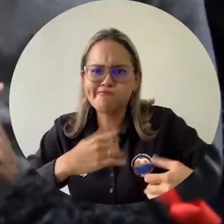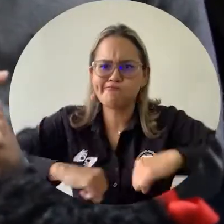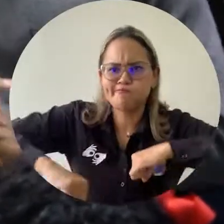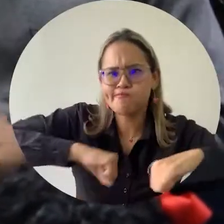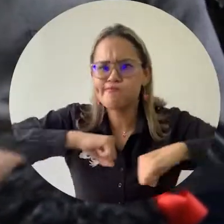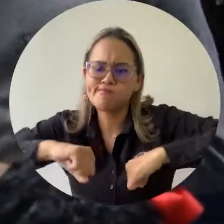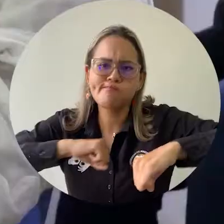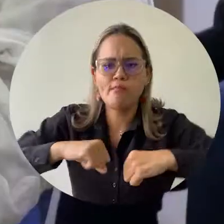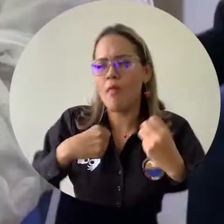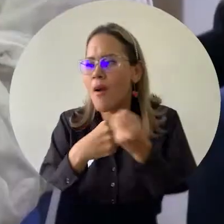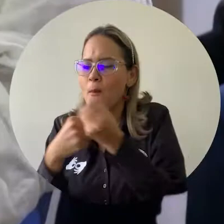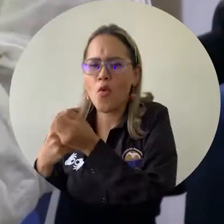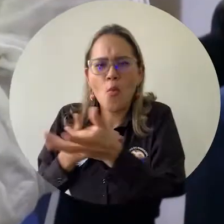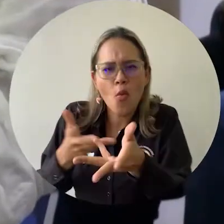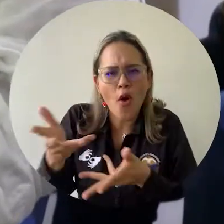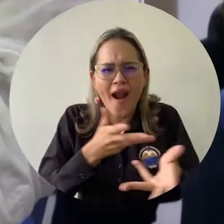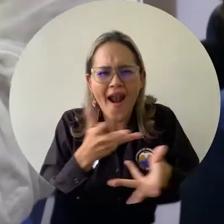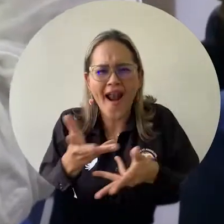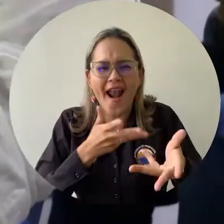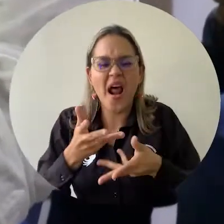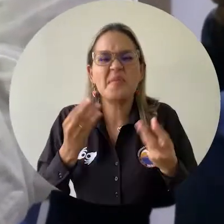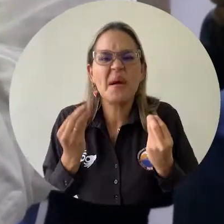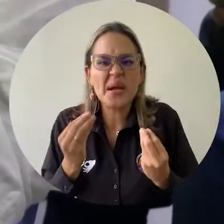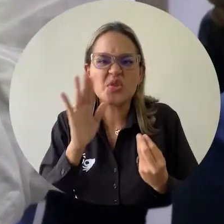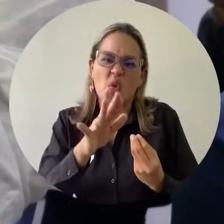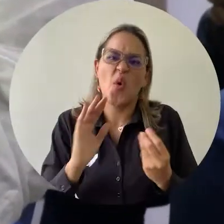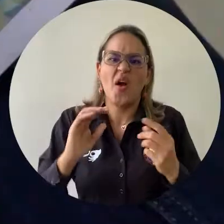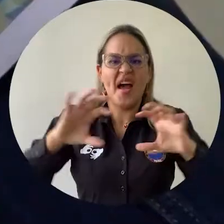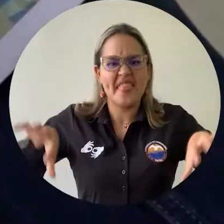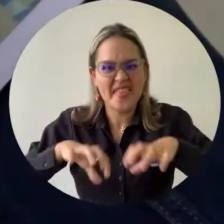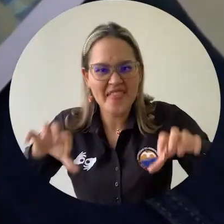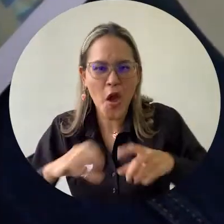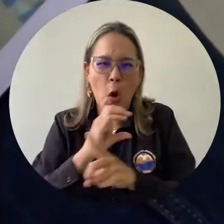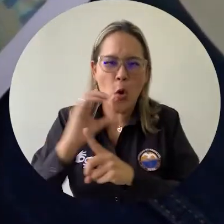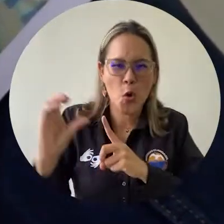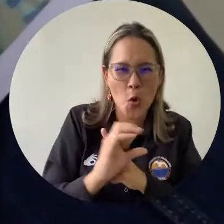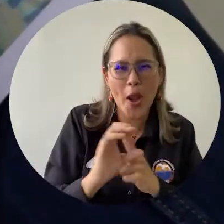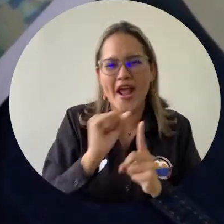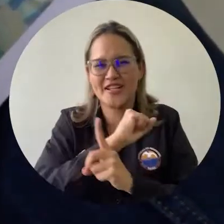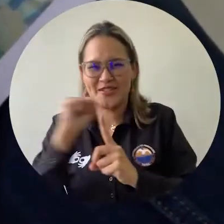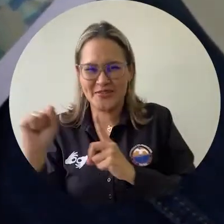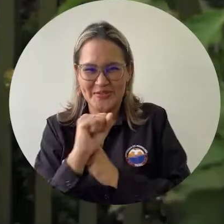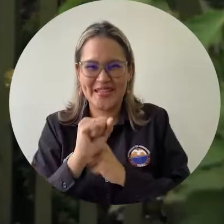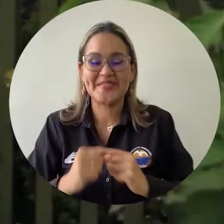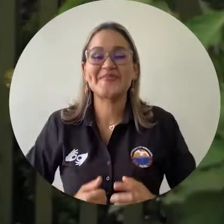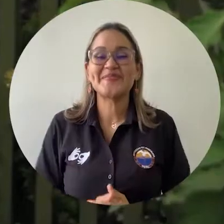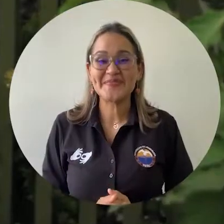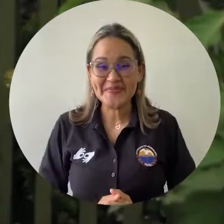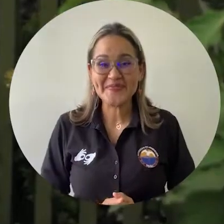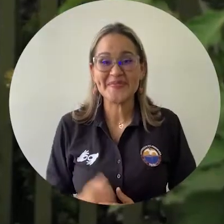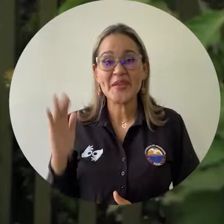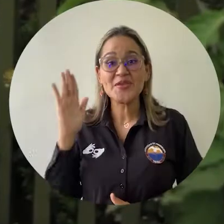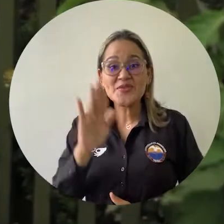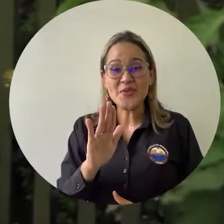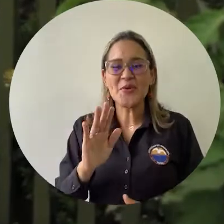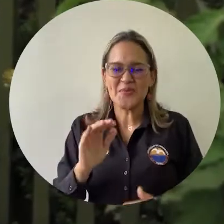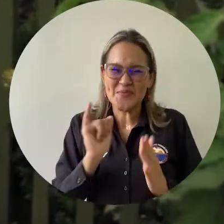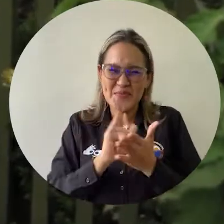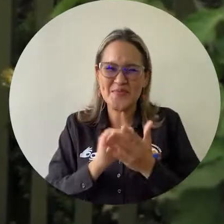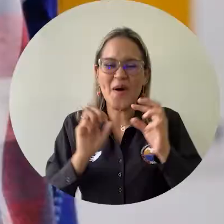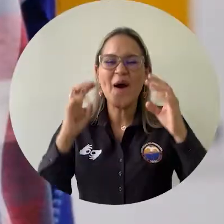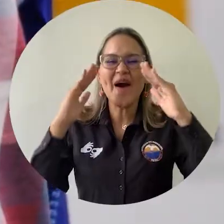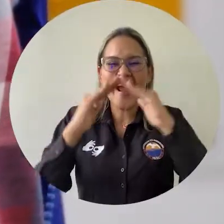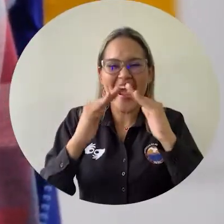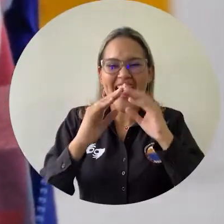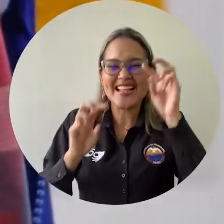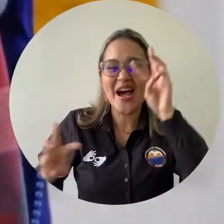logístico, todas estas actividades que articulan lo cultural con lo social. Esta iniciativa, presentada en la Casa Museo Gabriel García